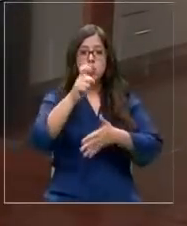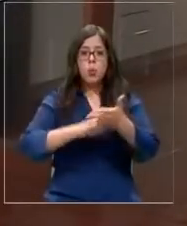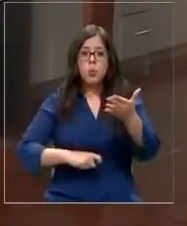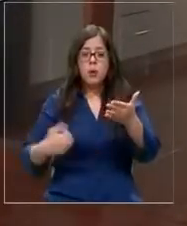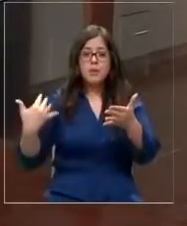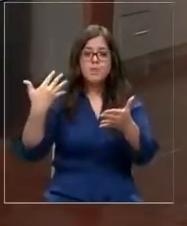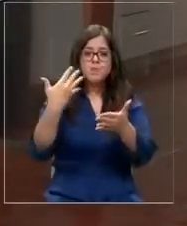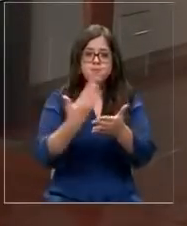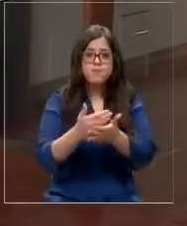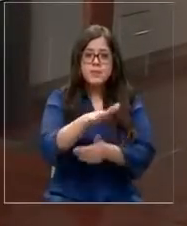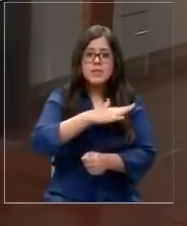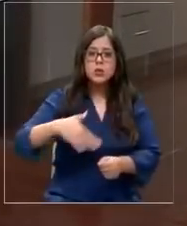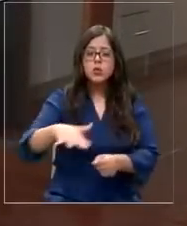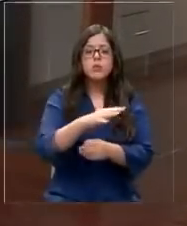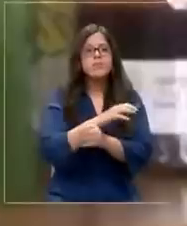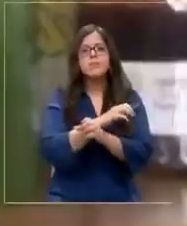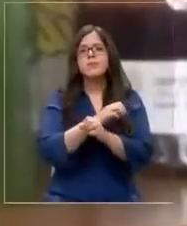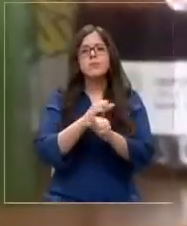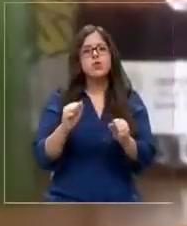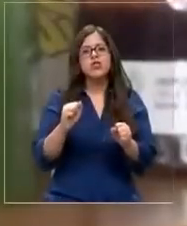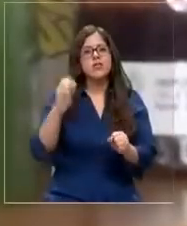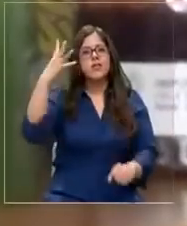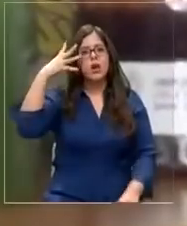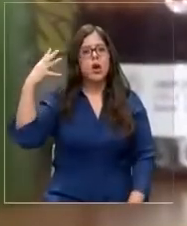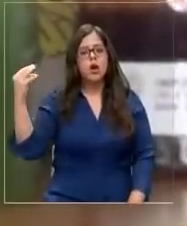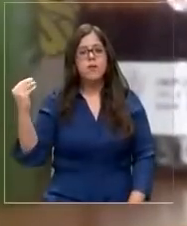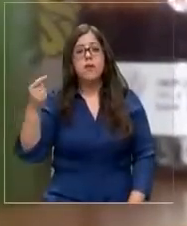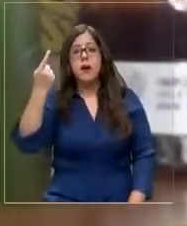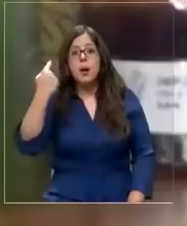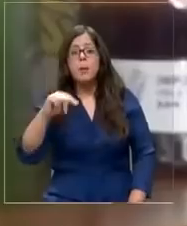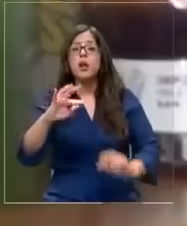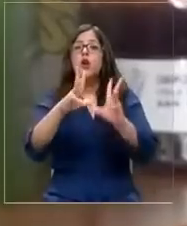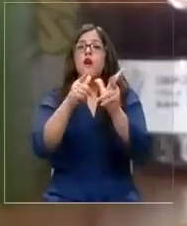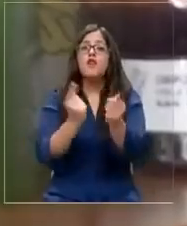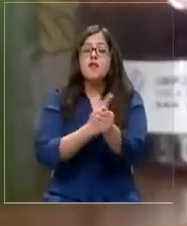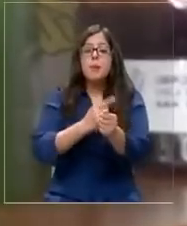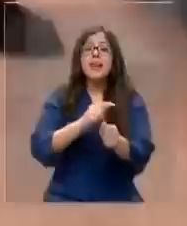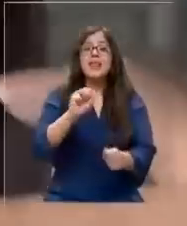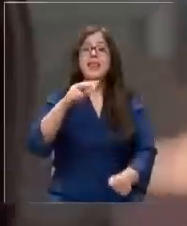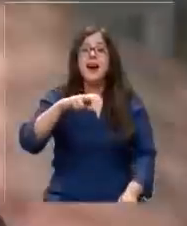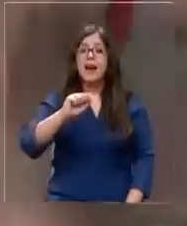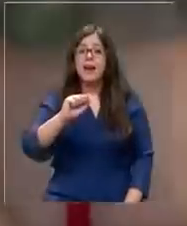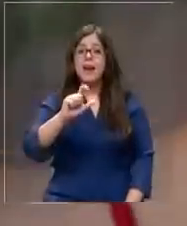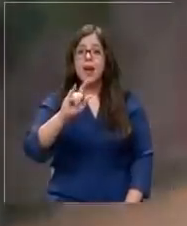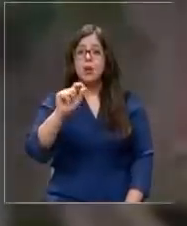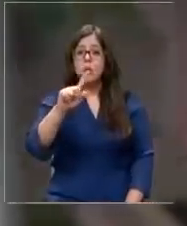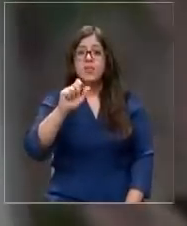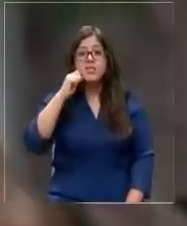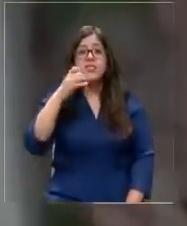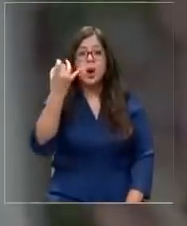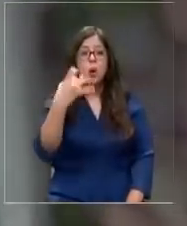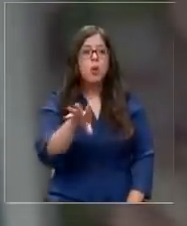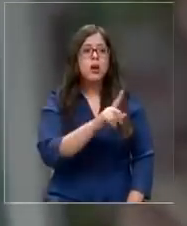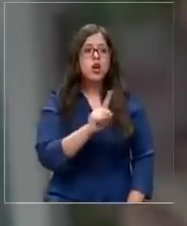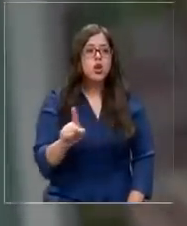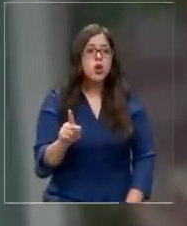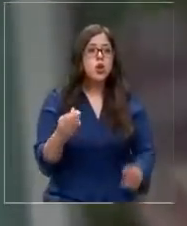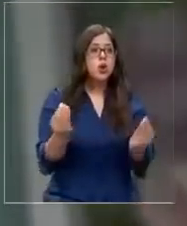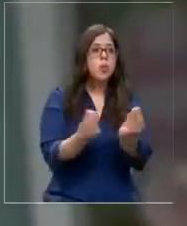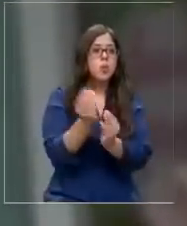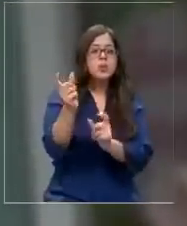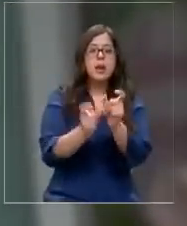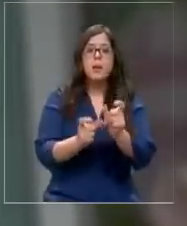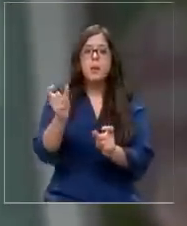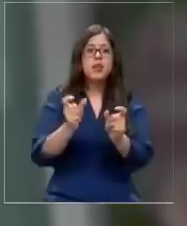ocurrido los hechos ha sido imposible de dejar. Sin embargo, la familia de Ana Luisa lamentablemente no es la única. Decenas de